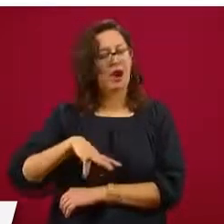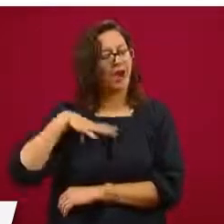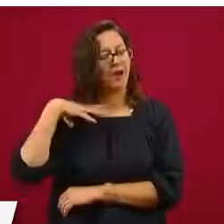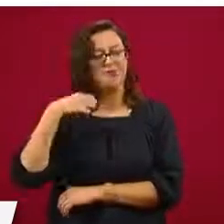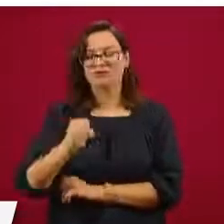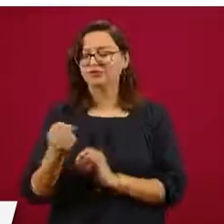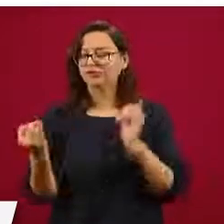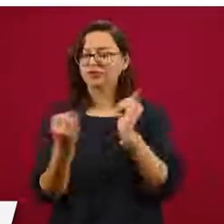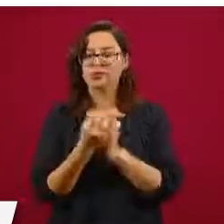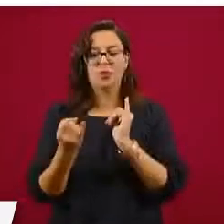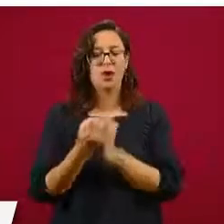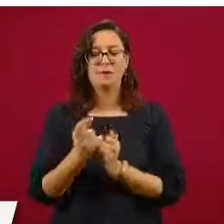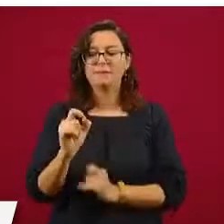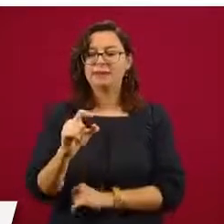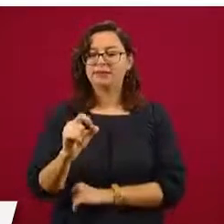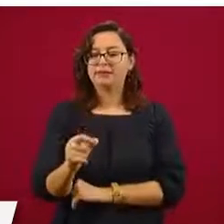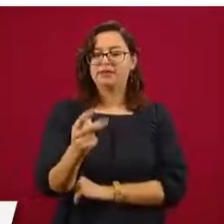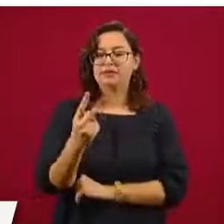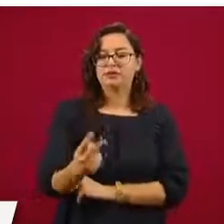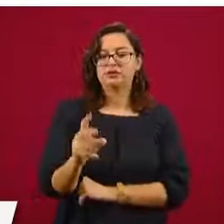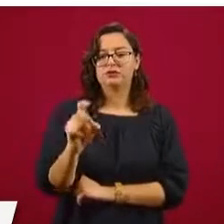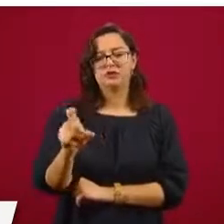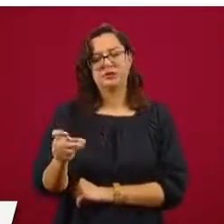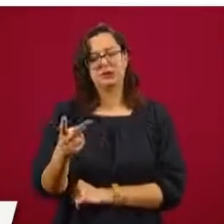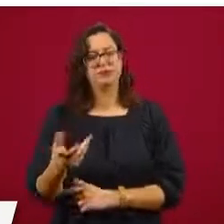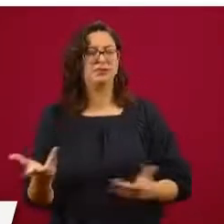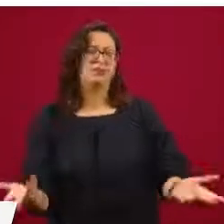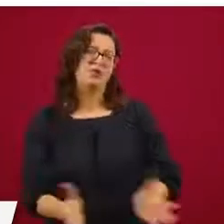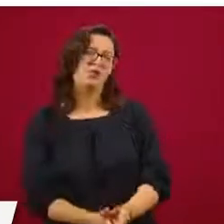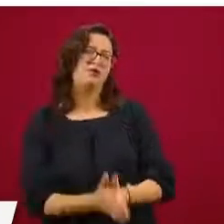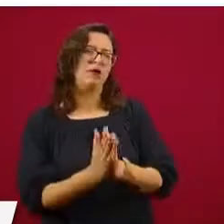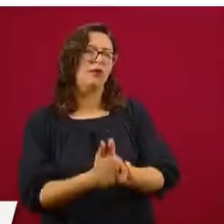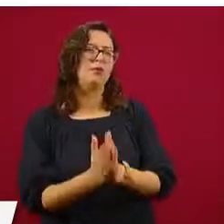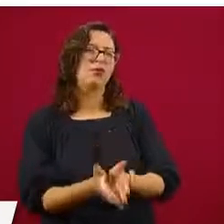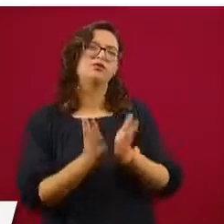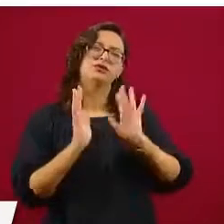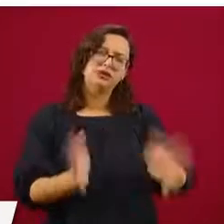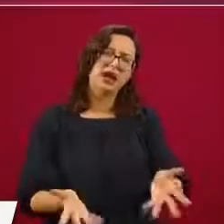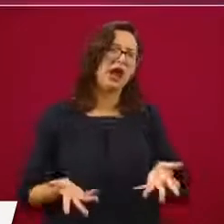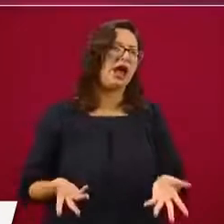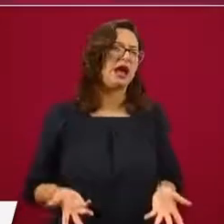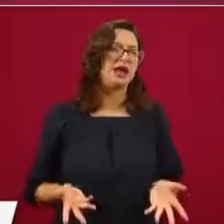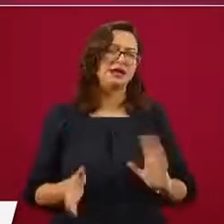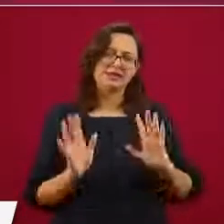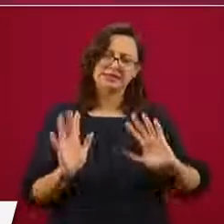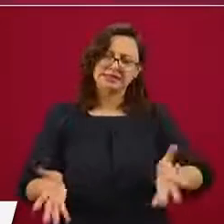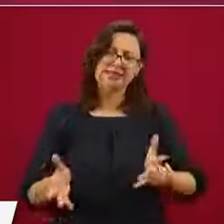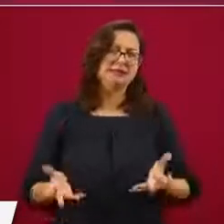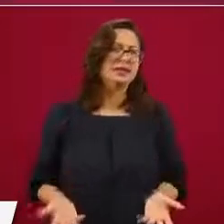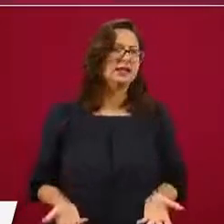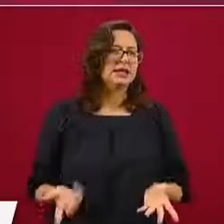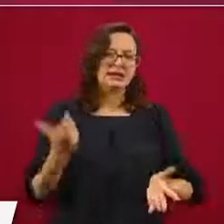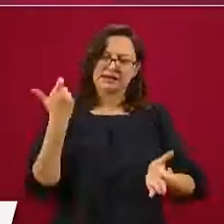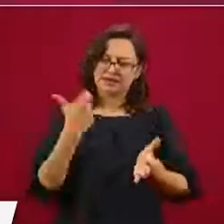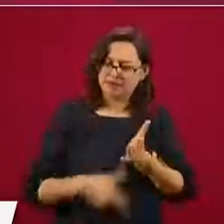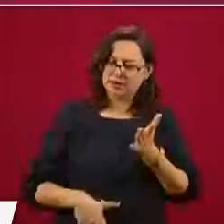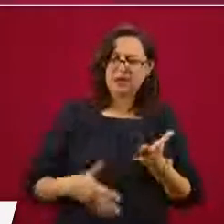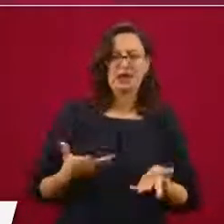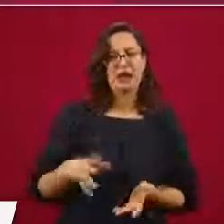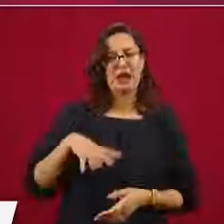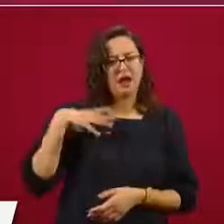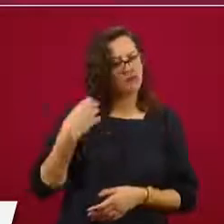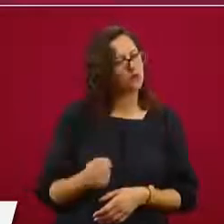Jalisco, 22.32. Ya perdonen a los de talpa de Allende, son de los pocos proveedores que hay y están